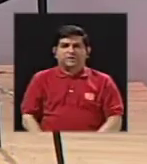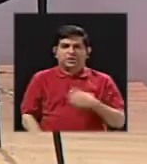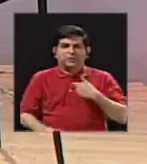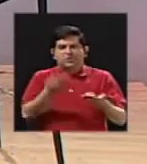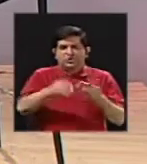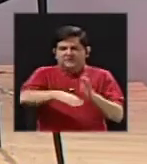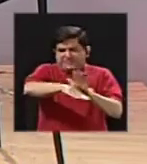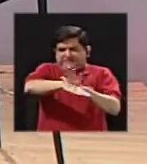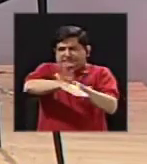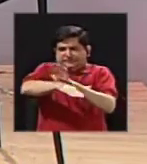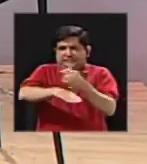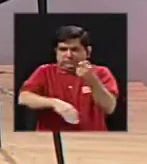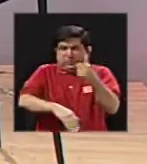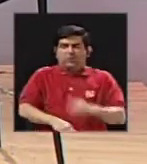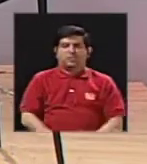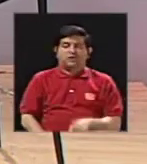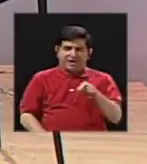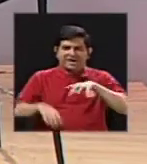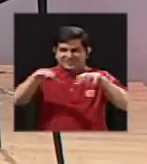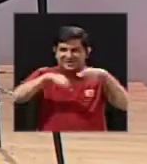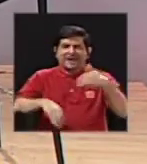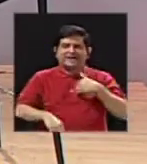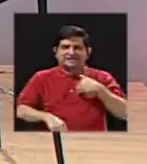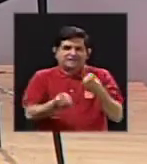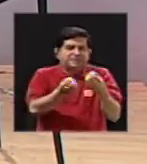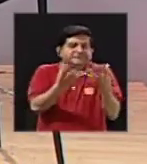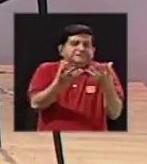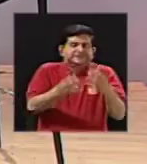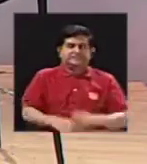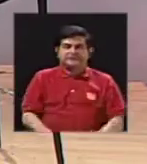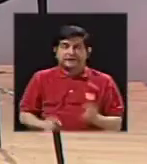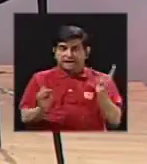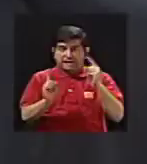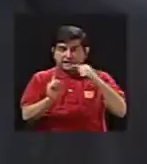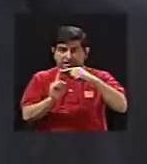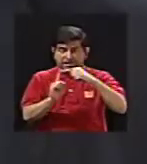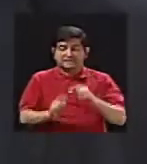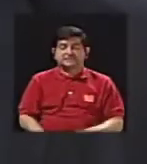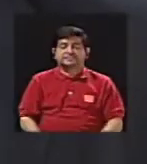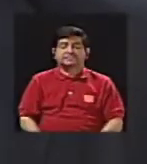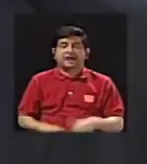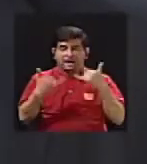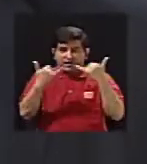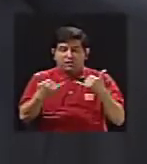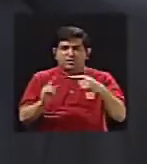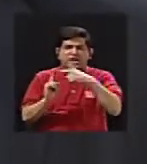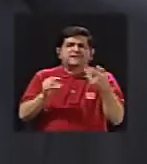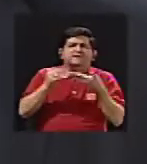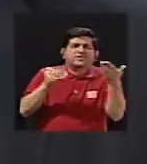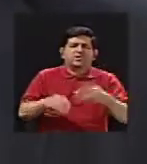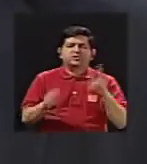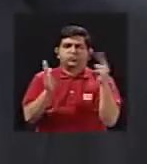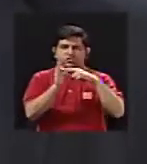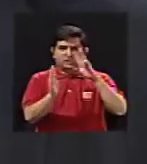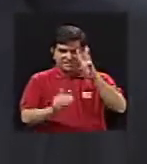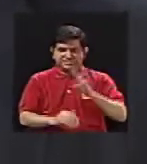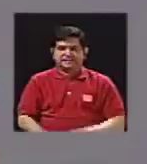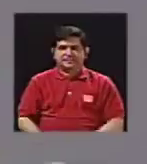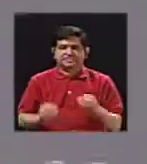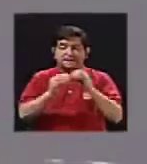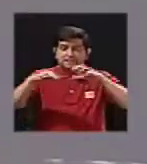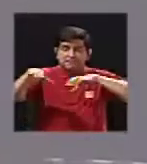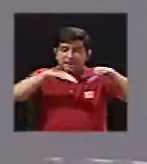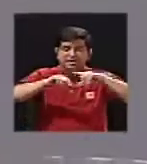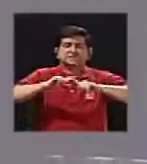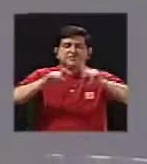poco. Pues, más o menos esa es la actividad que se viene reportando. ¿Desde el 2006? Desde el 2006 hasta la fecha. Pues, hay ciclos que hay mayor actividad